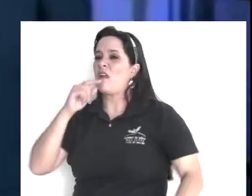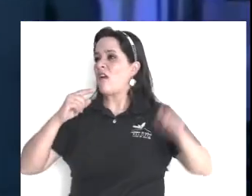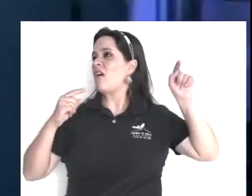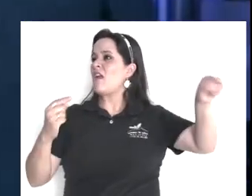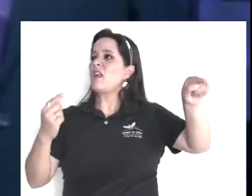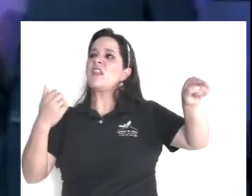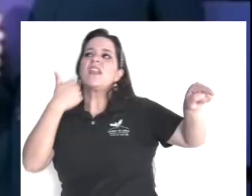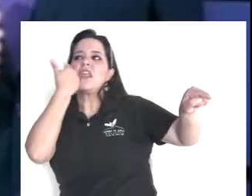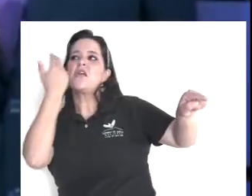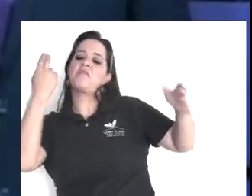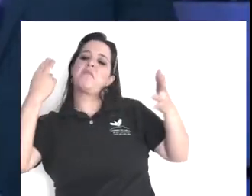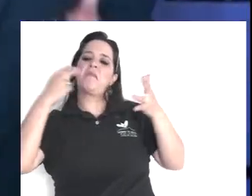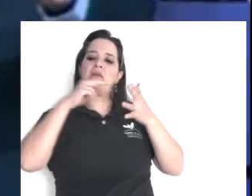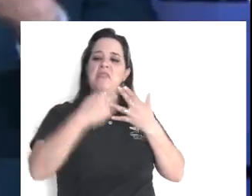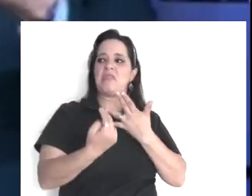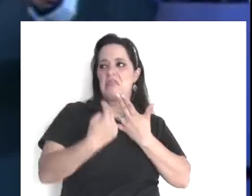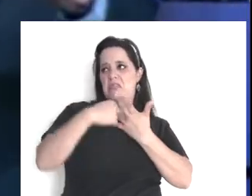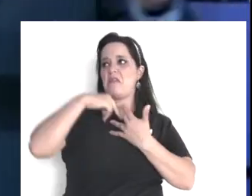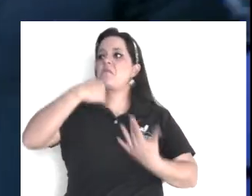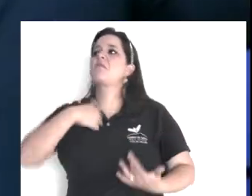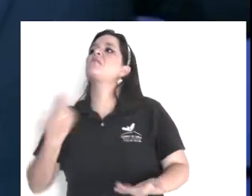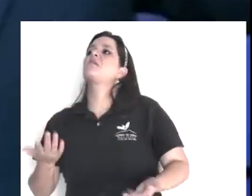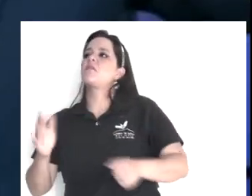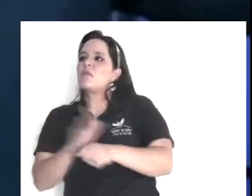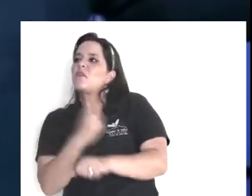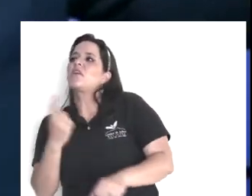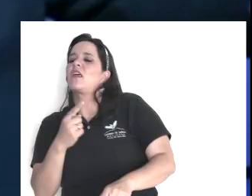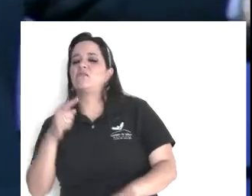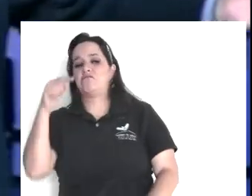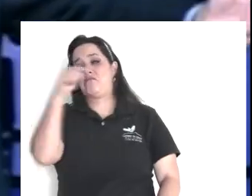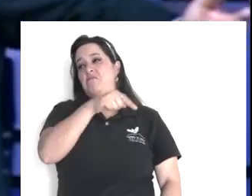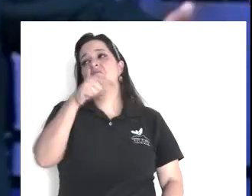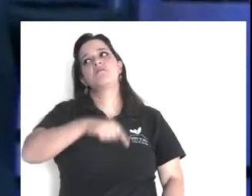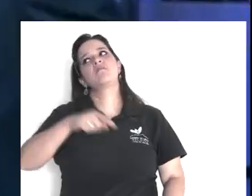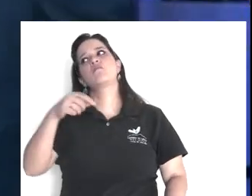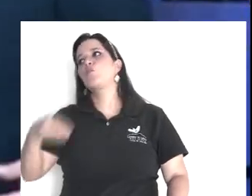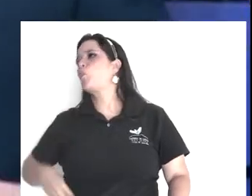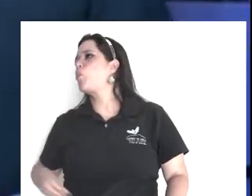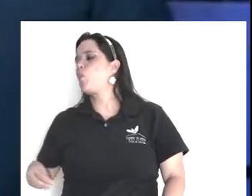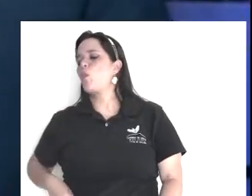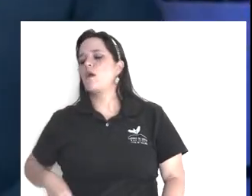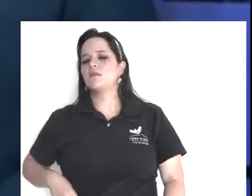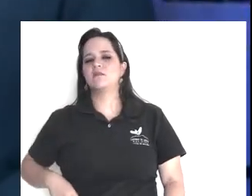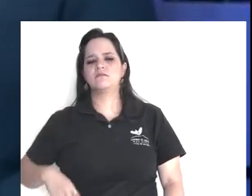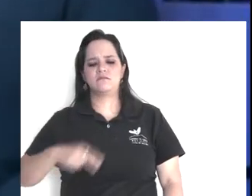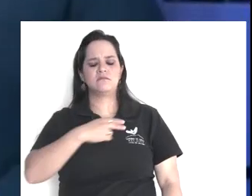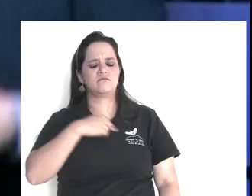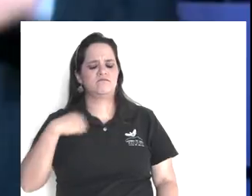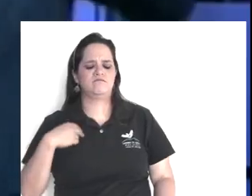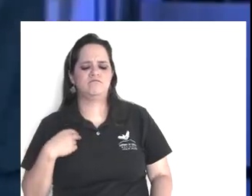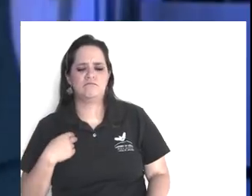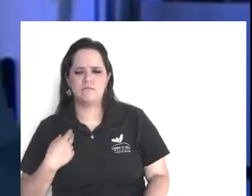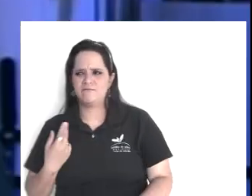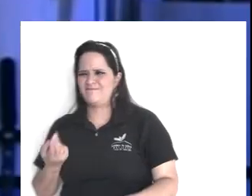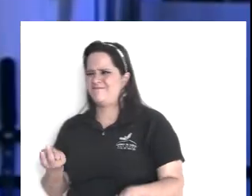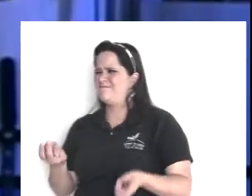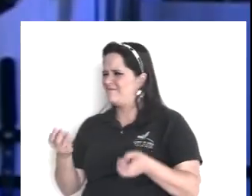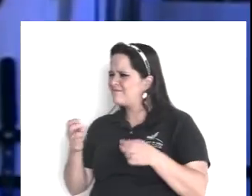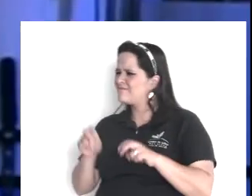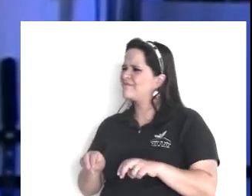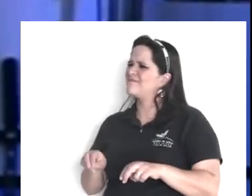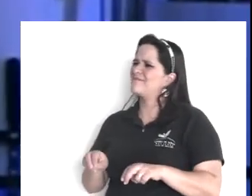intento de homicidio, entonces cuando nos dice, la demanda, yo volteo a ver al profe, y dice, no yo no,